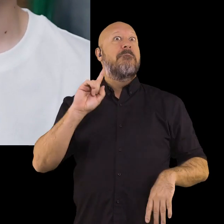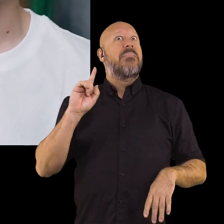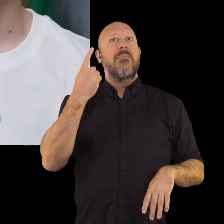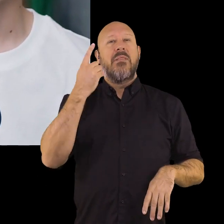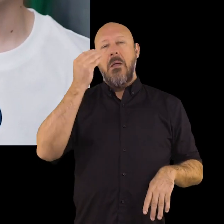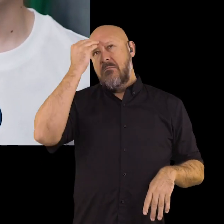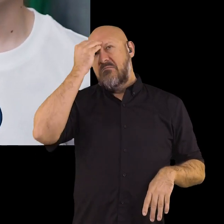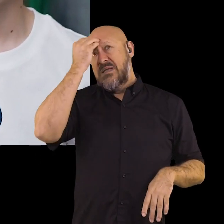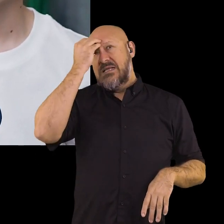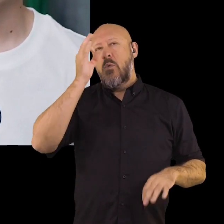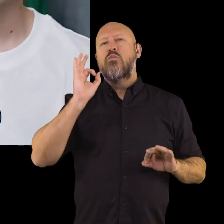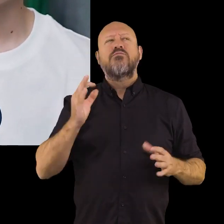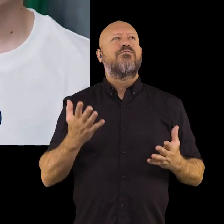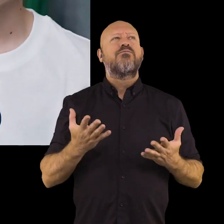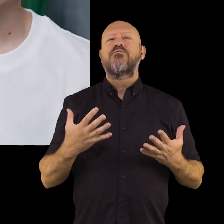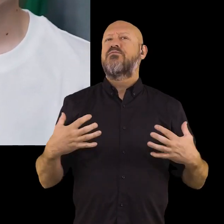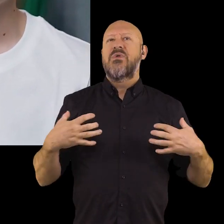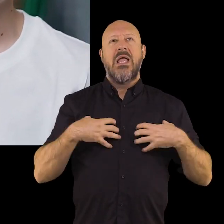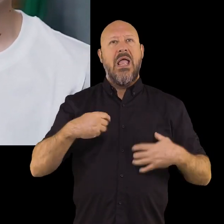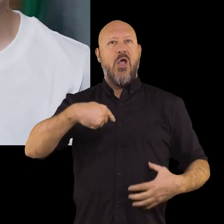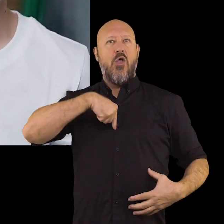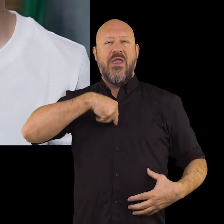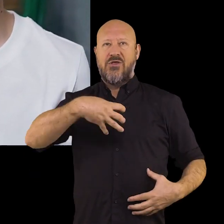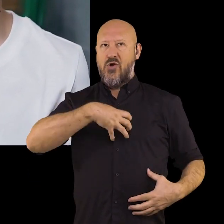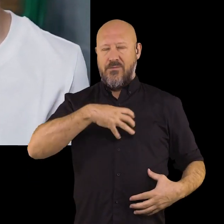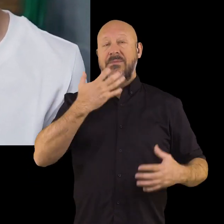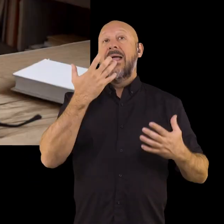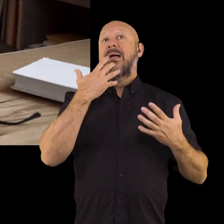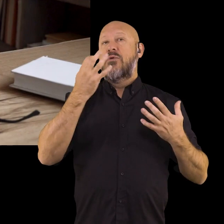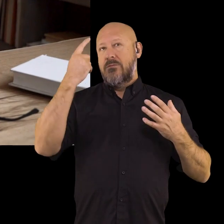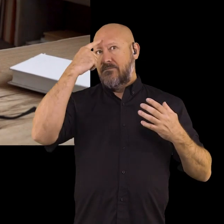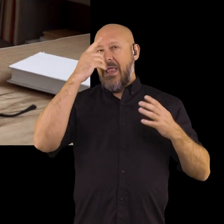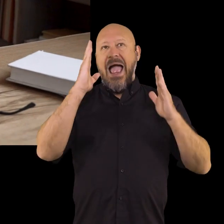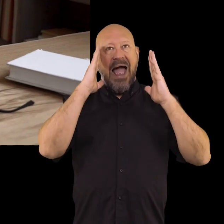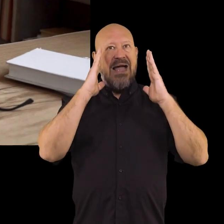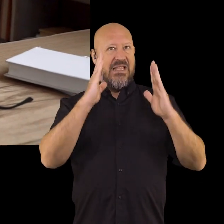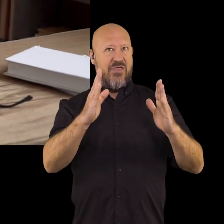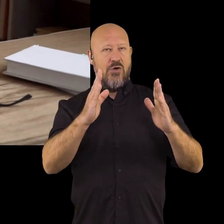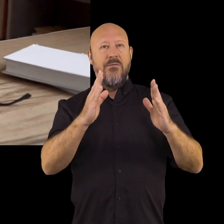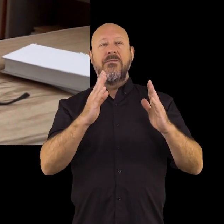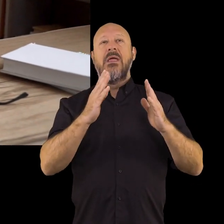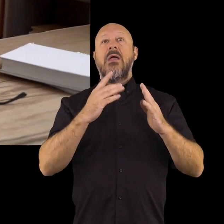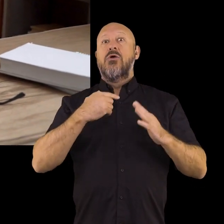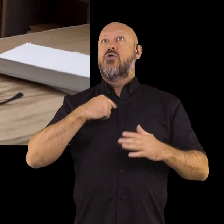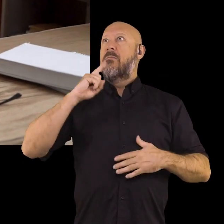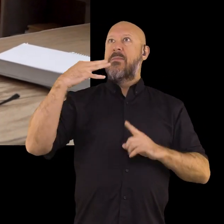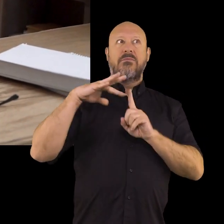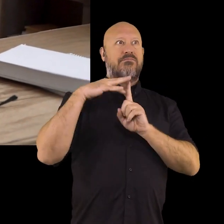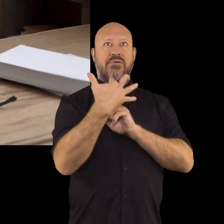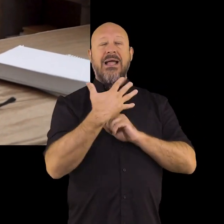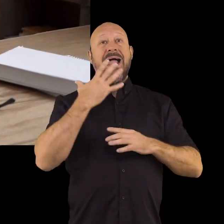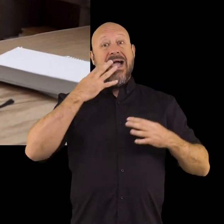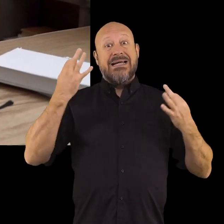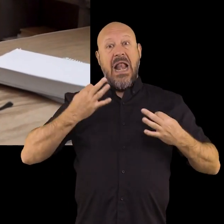aparece por primera vez un pensamiento muy egocéntrico. Se considera el centro de atención y la realidad